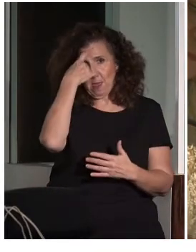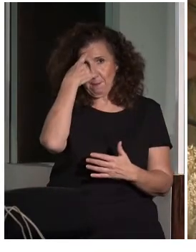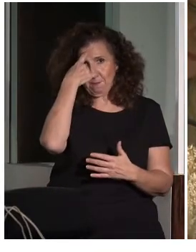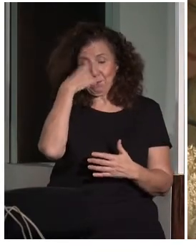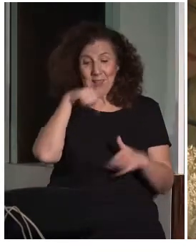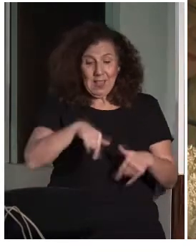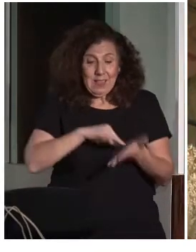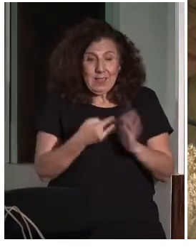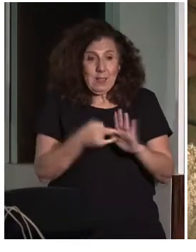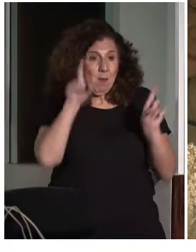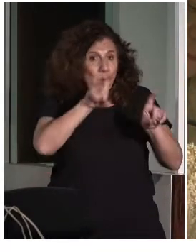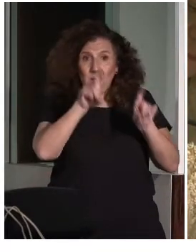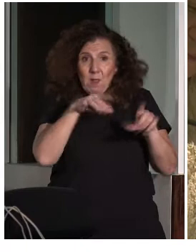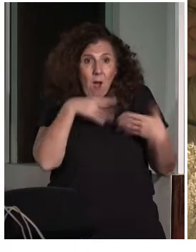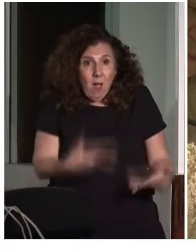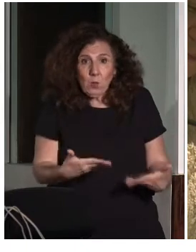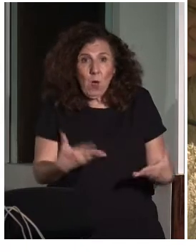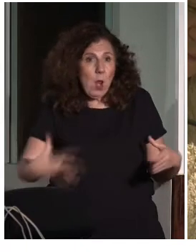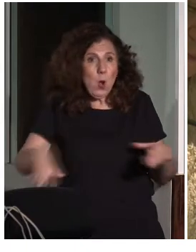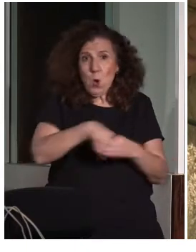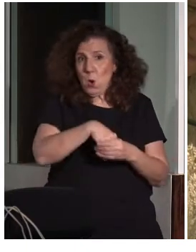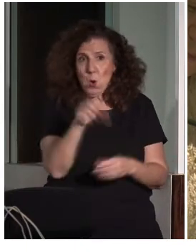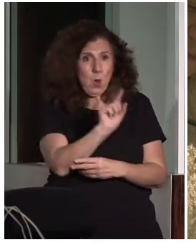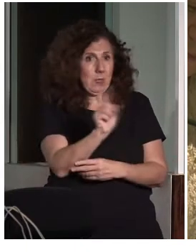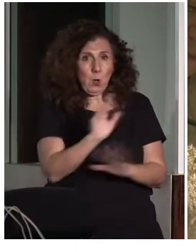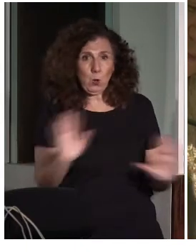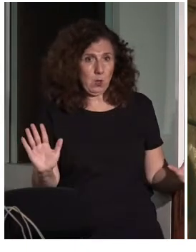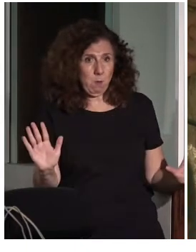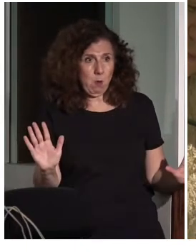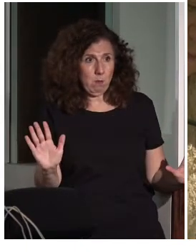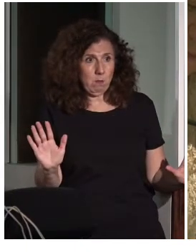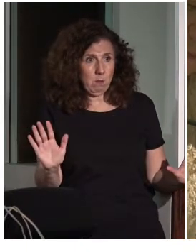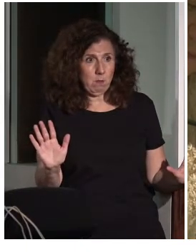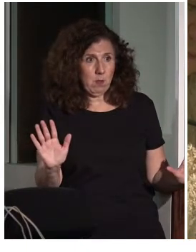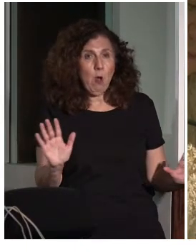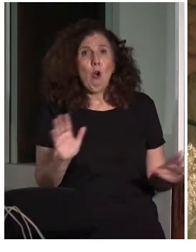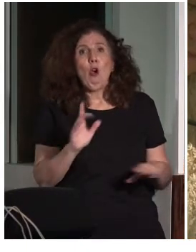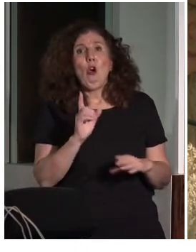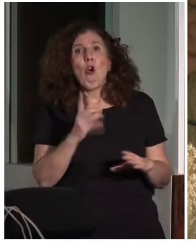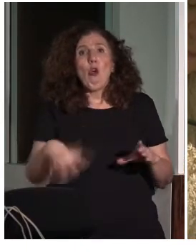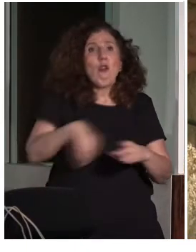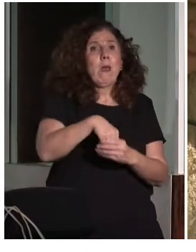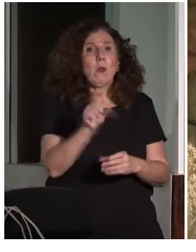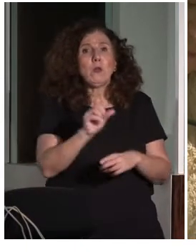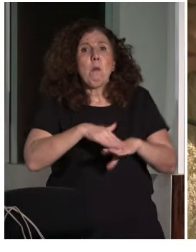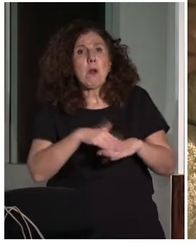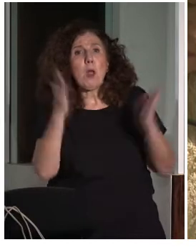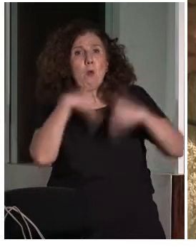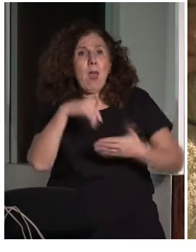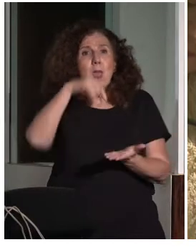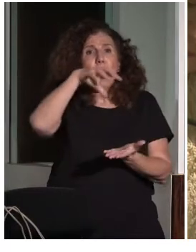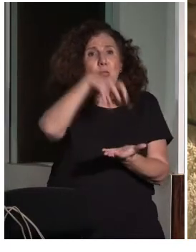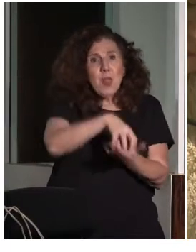en España no es inclusivo. No es inclusivo no solamente porque existan centros especiales, sino que incluso los centros ordinarios